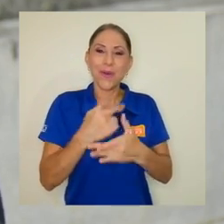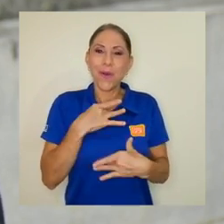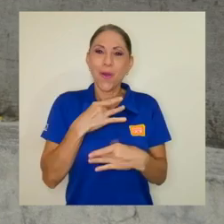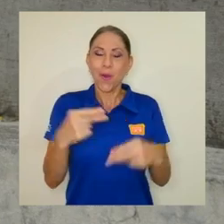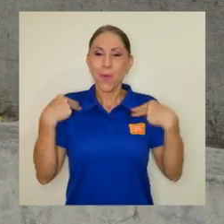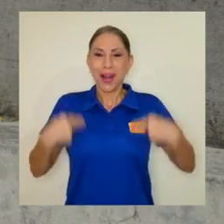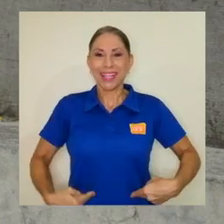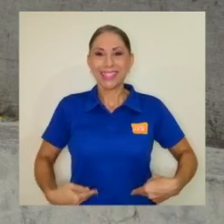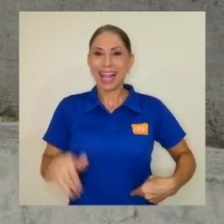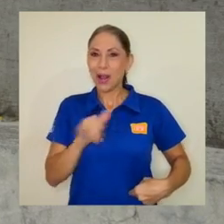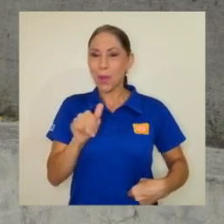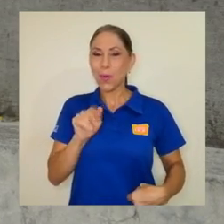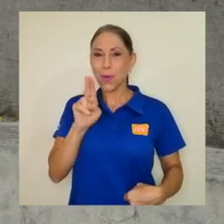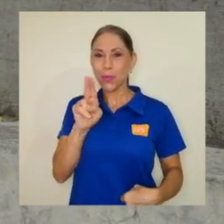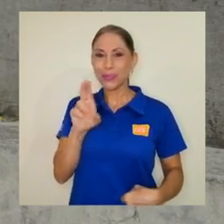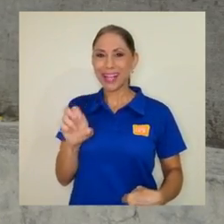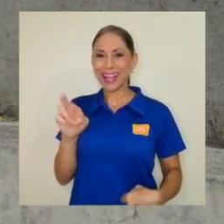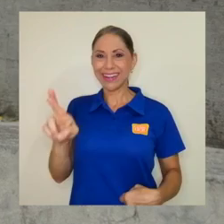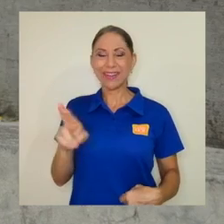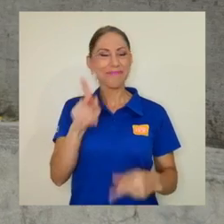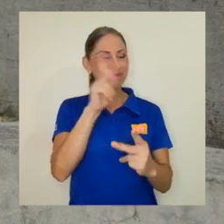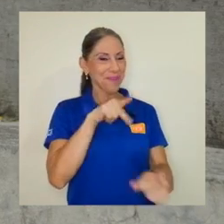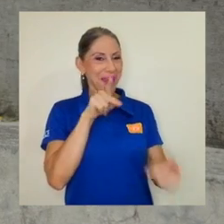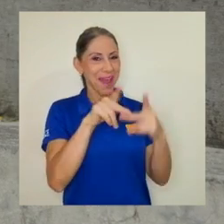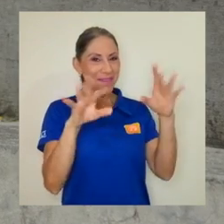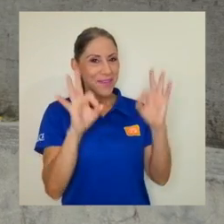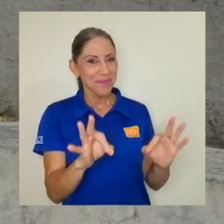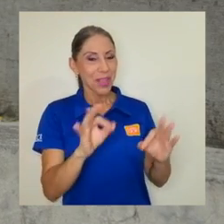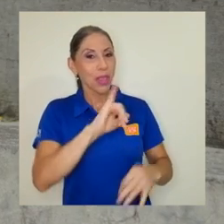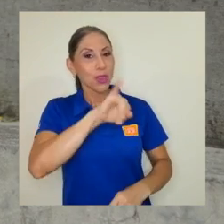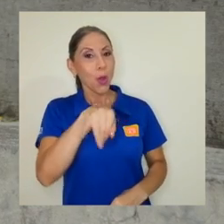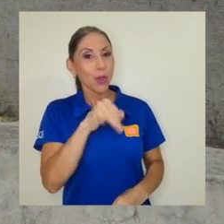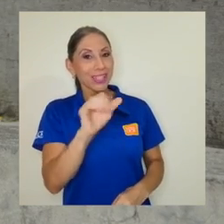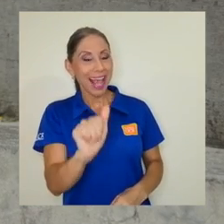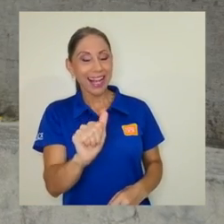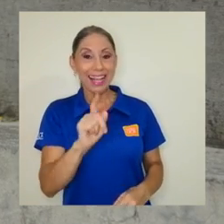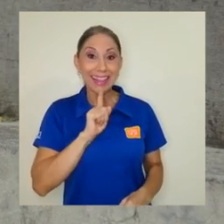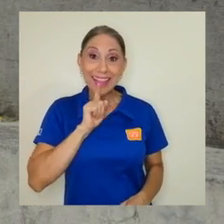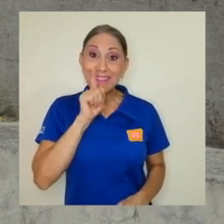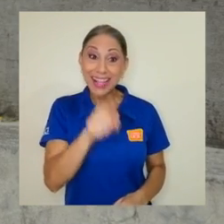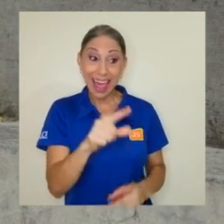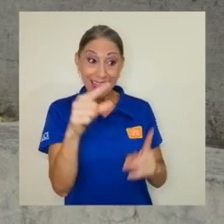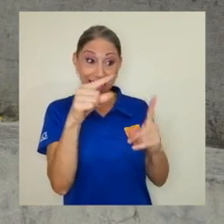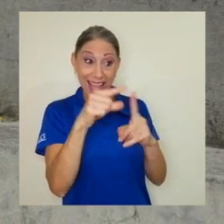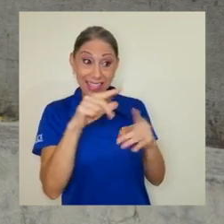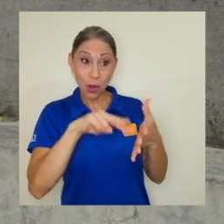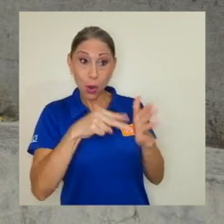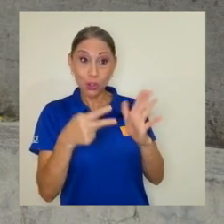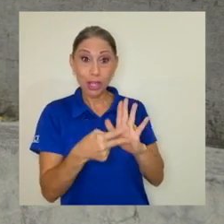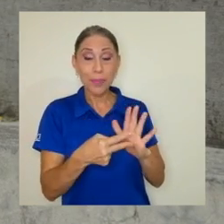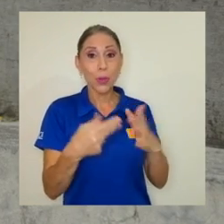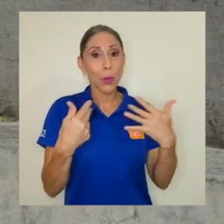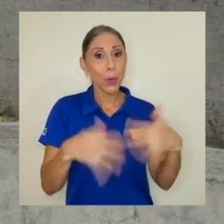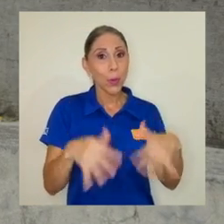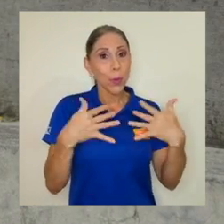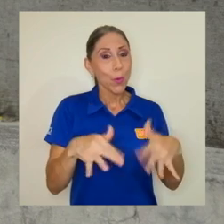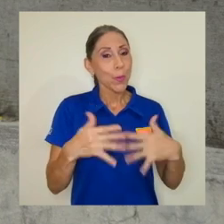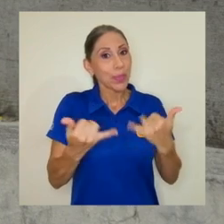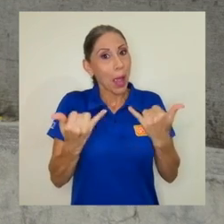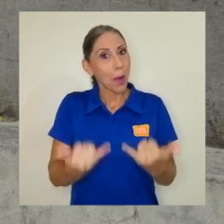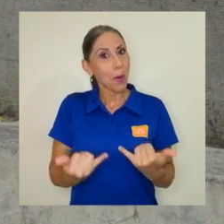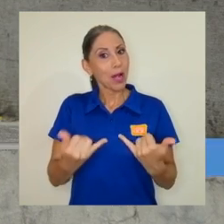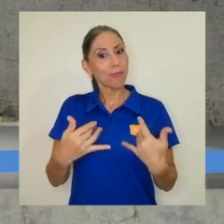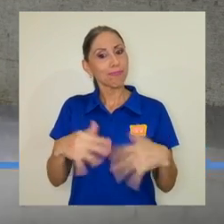nuestra UCR. Perfecto, bueno, muy bien, don José Ángel, de verdad, un concepto que creo que viene a ganar gran